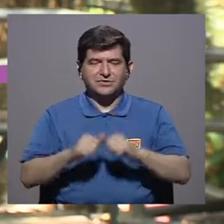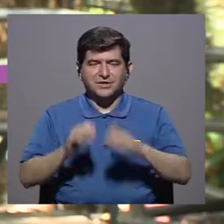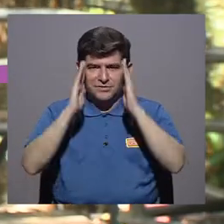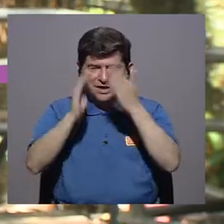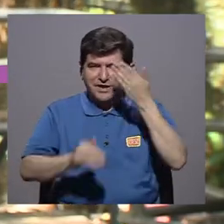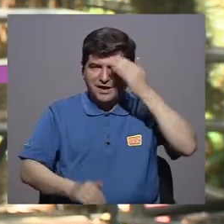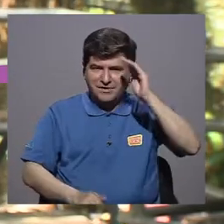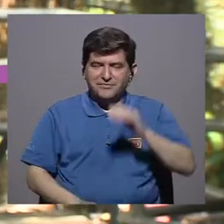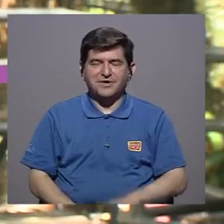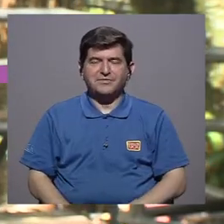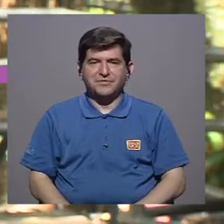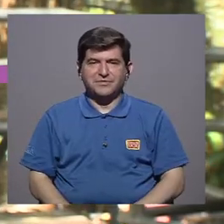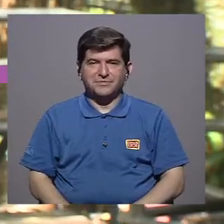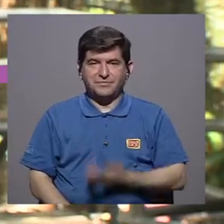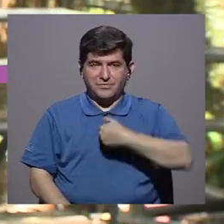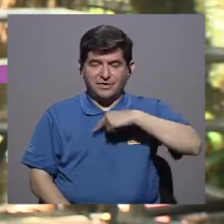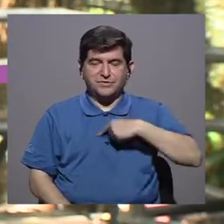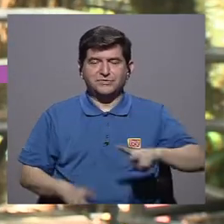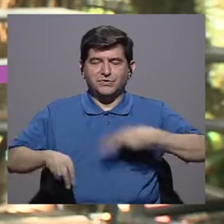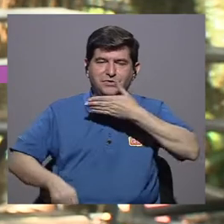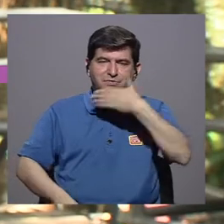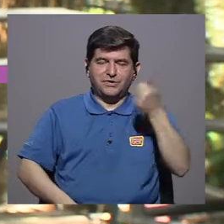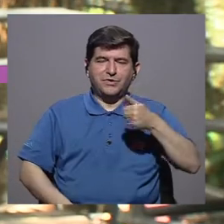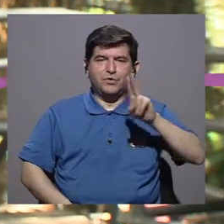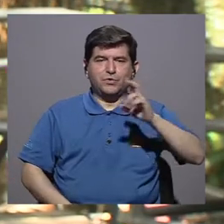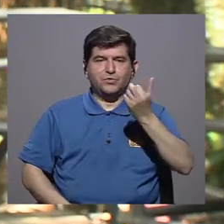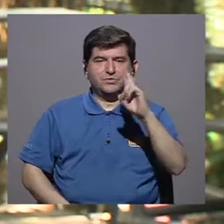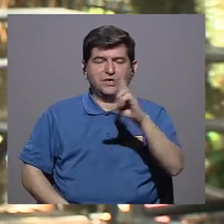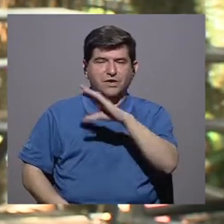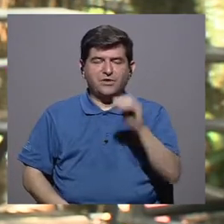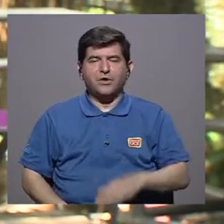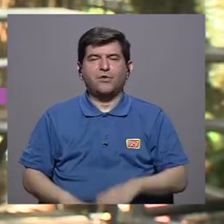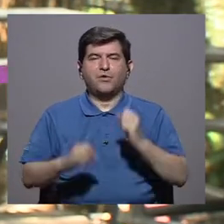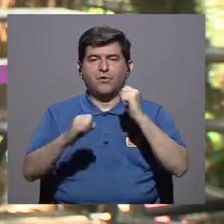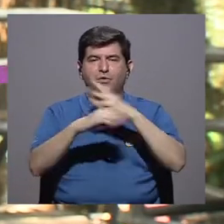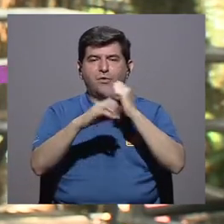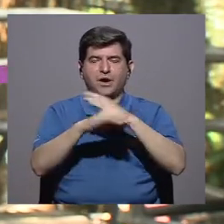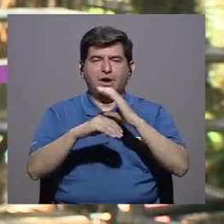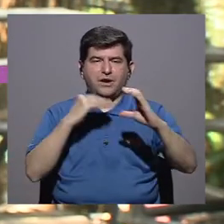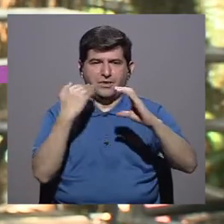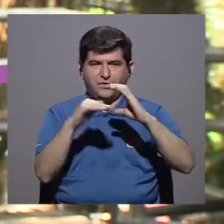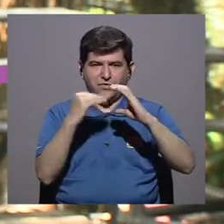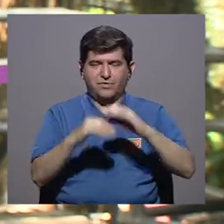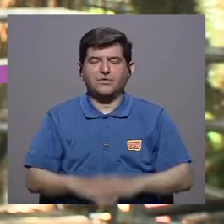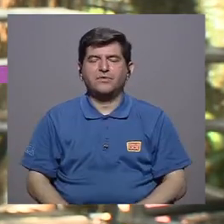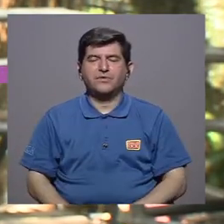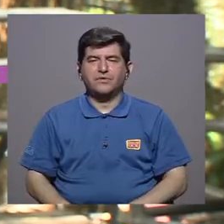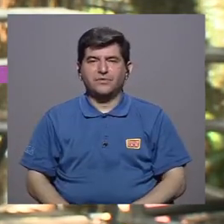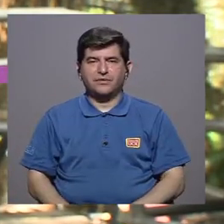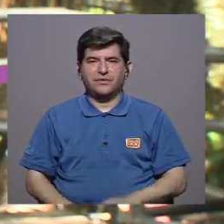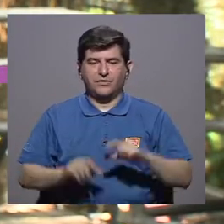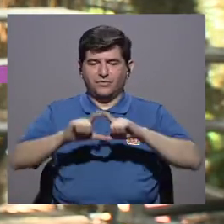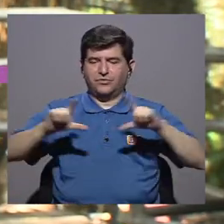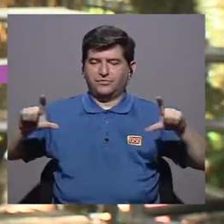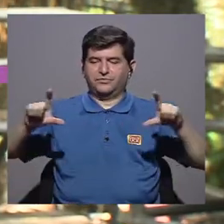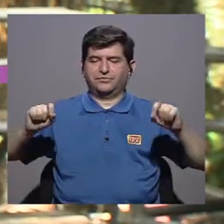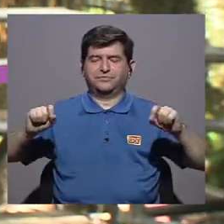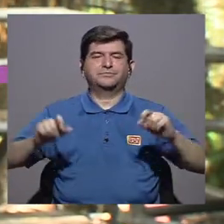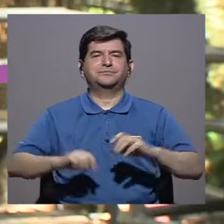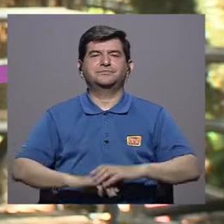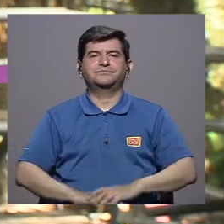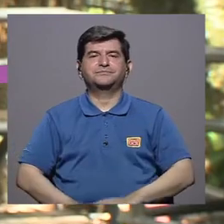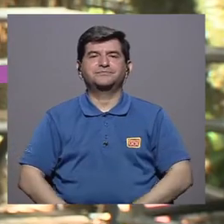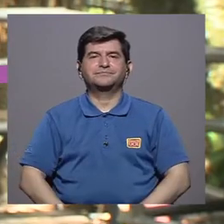Facebook, búsquenos como arroba vivirmejorucr o escríbanos al correo electrónico yoquierovivirmejor.ucr